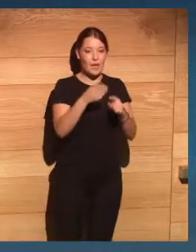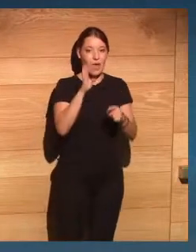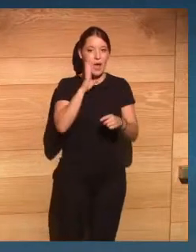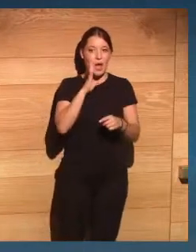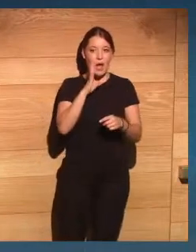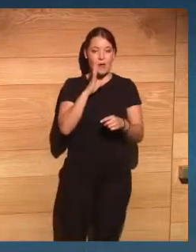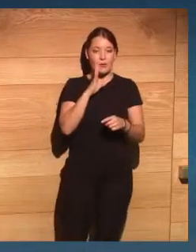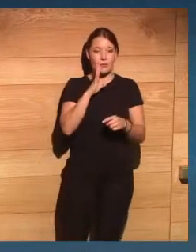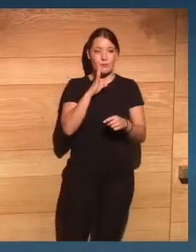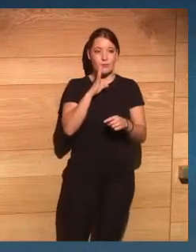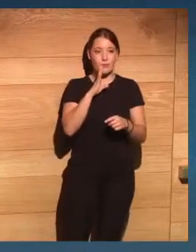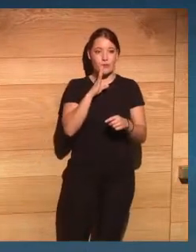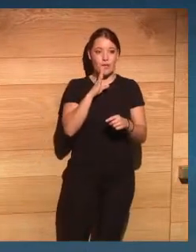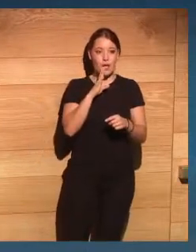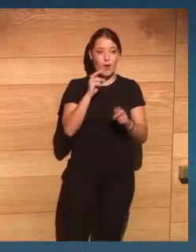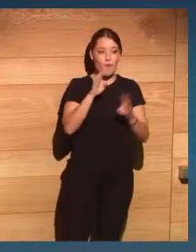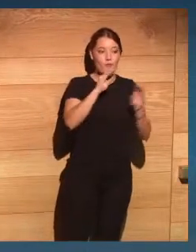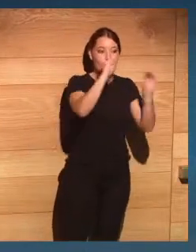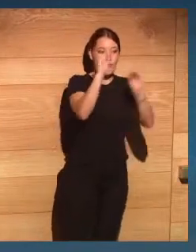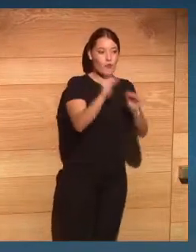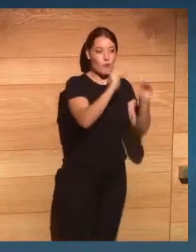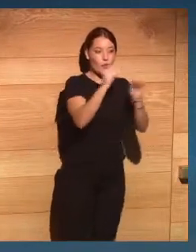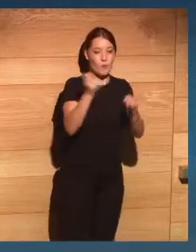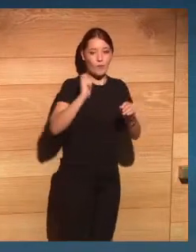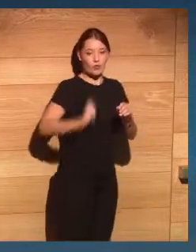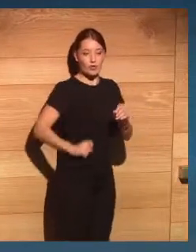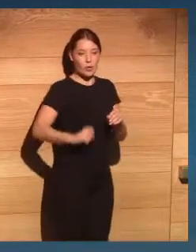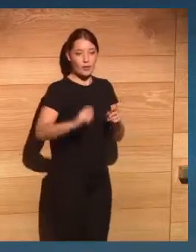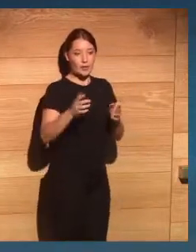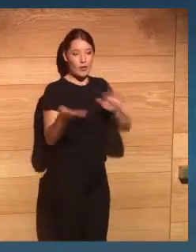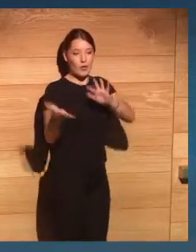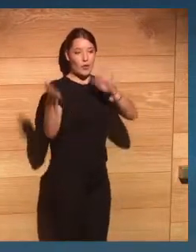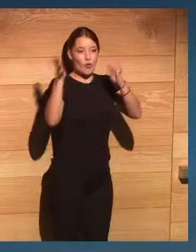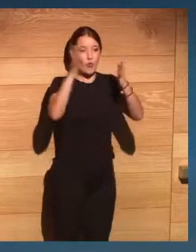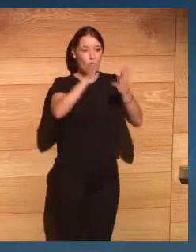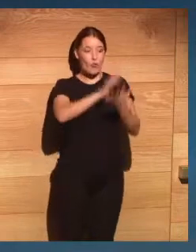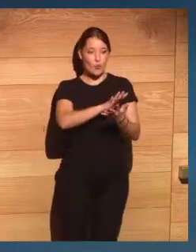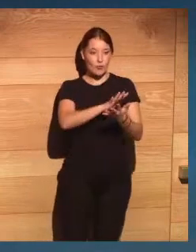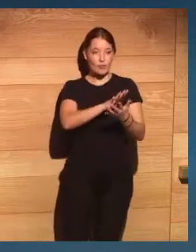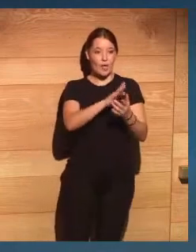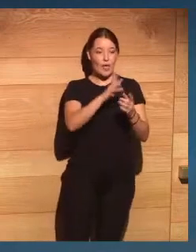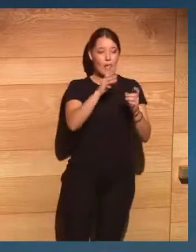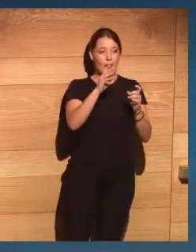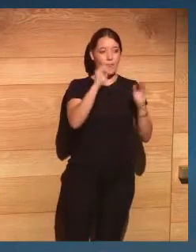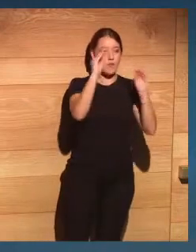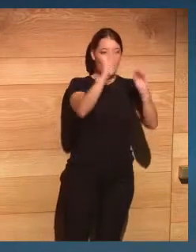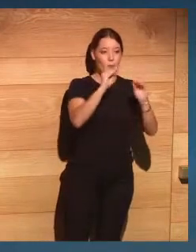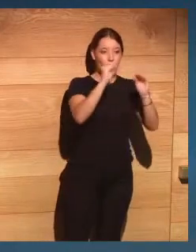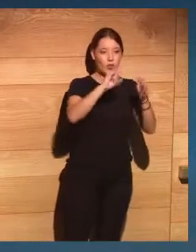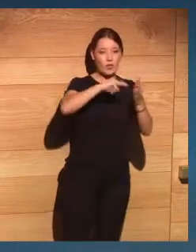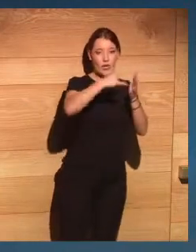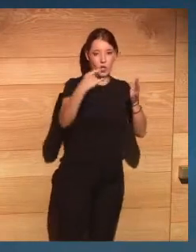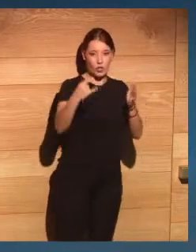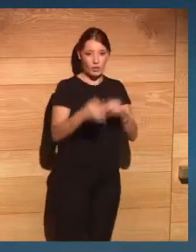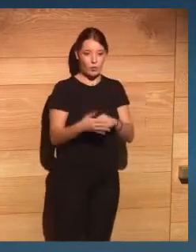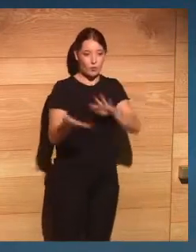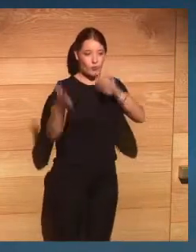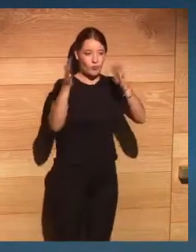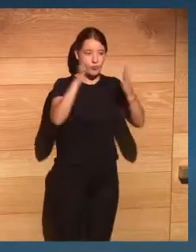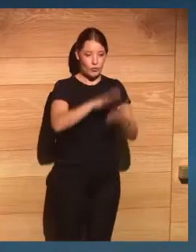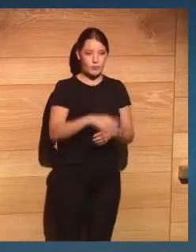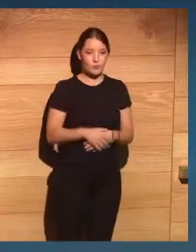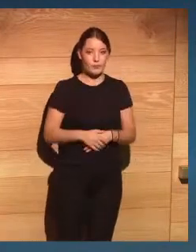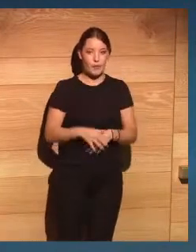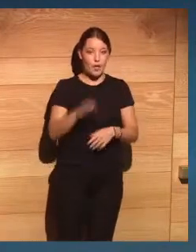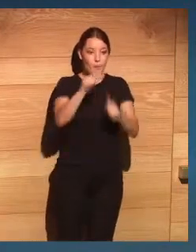formación profesional a la formación tecnológica lo que hemos llamado el paso de la FP a la FT y en esto hemos contado aparte de hablar